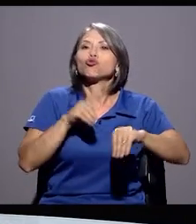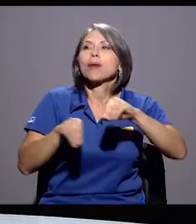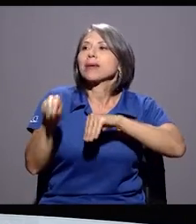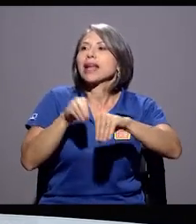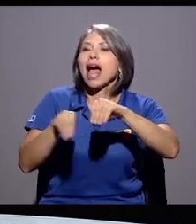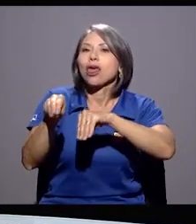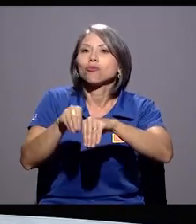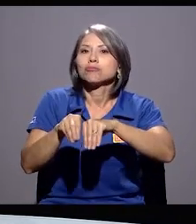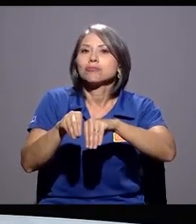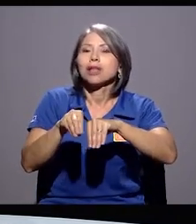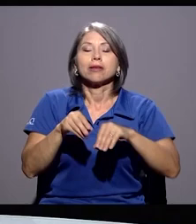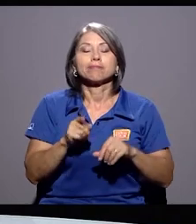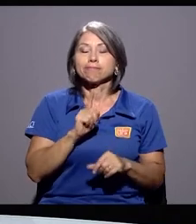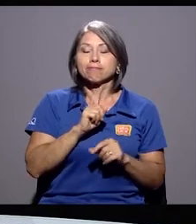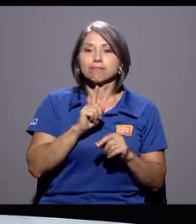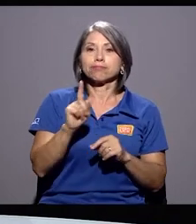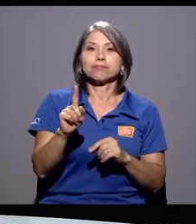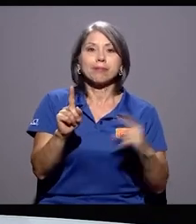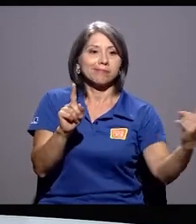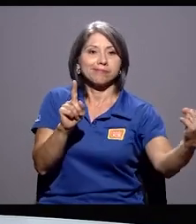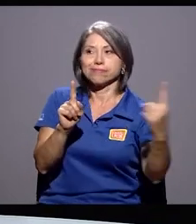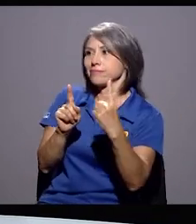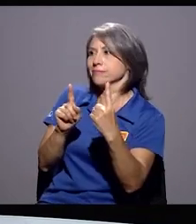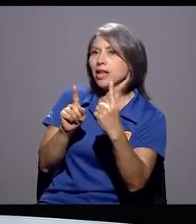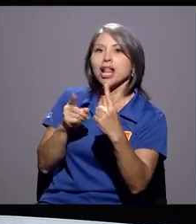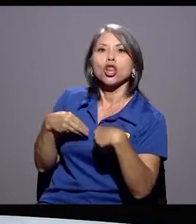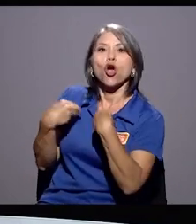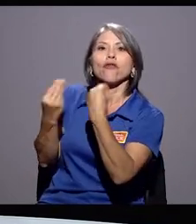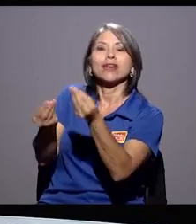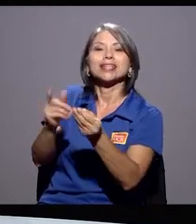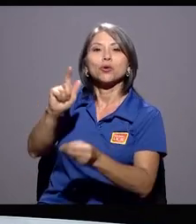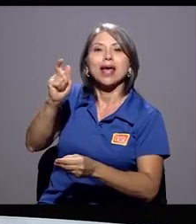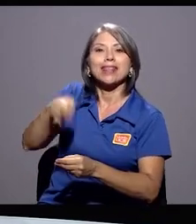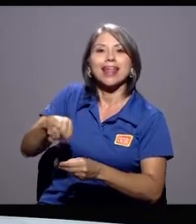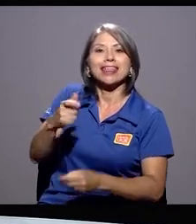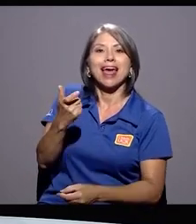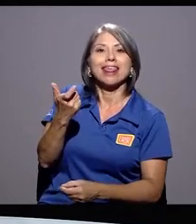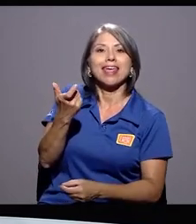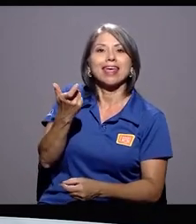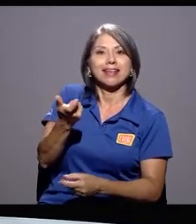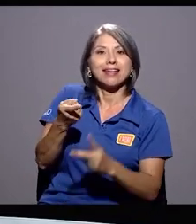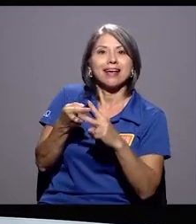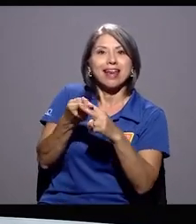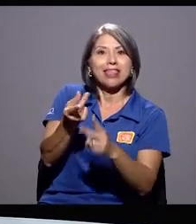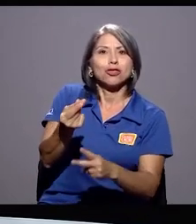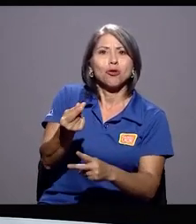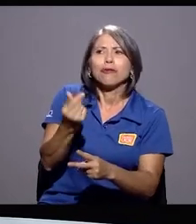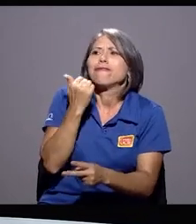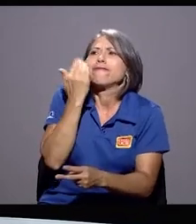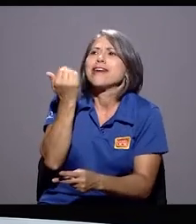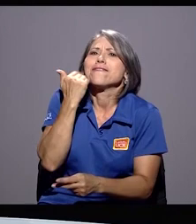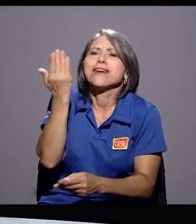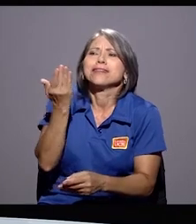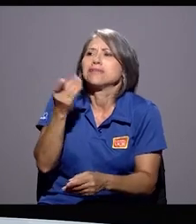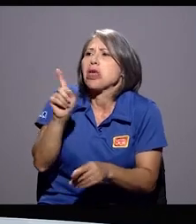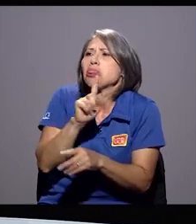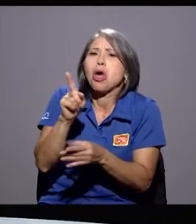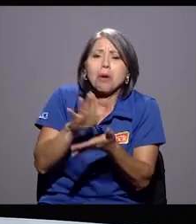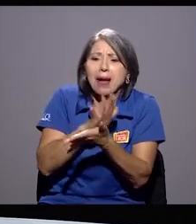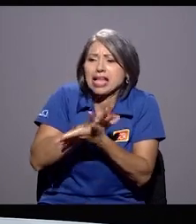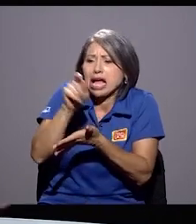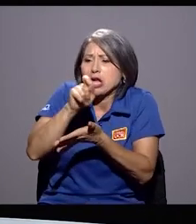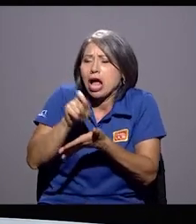ofrece una tarjeta de crédito y se la ofrece bajo modalidades muy, muy sencillas, donde la papelería que tiene que hacer casi es mínima.